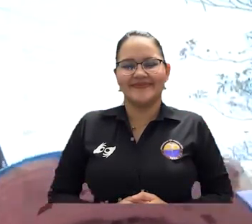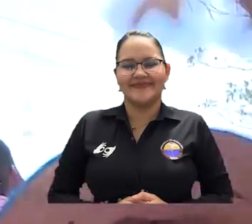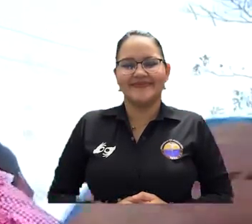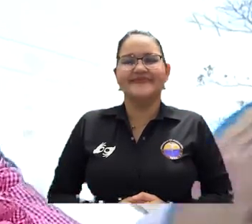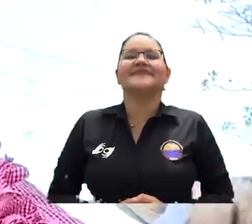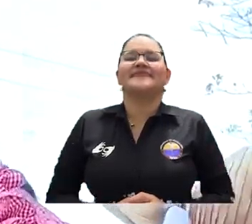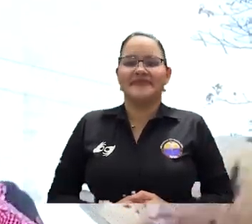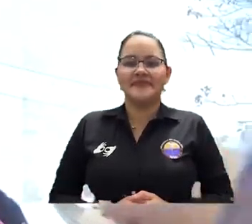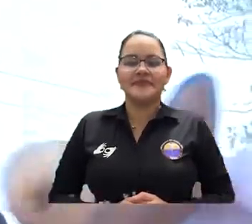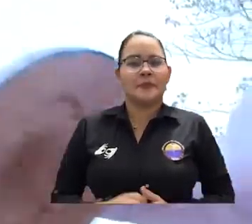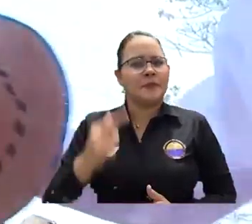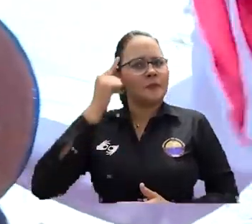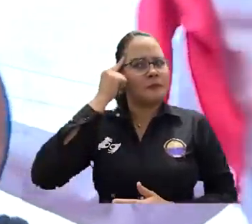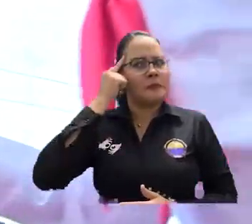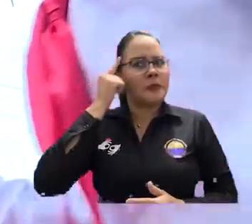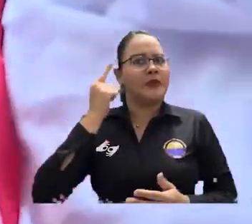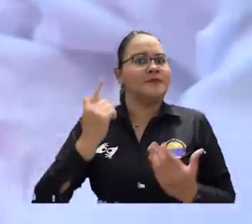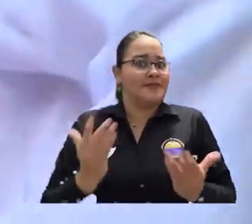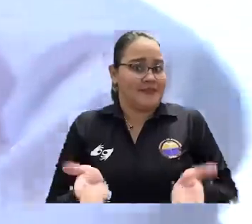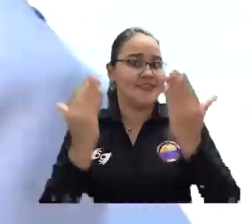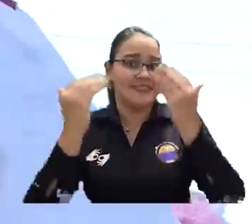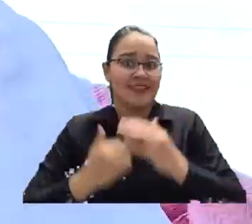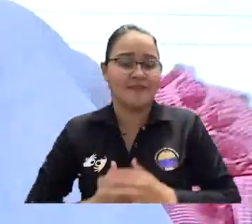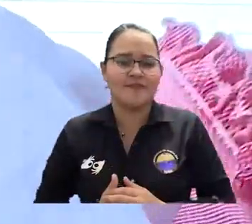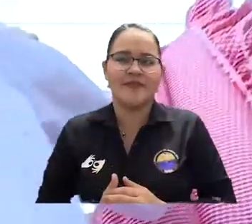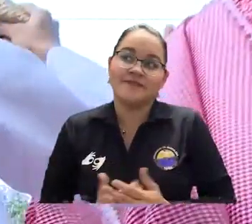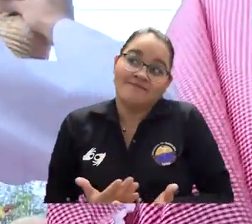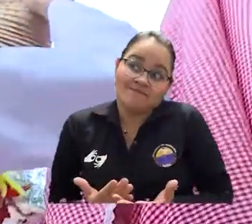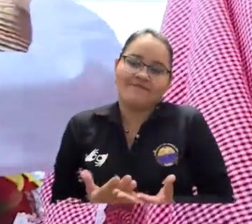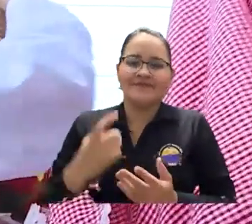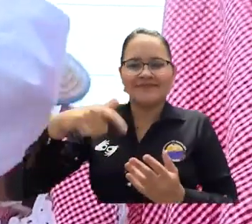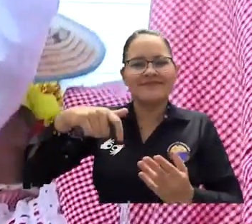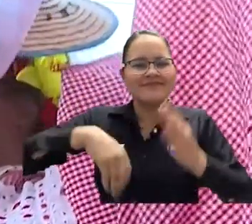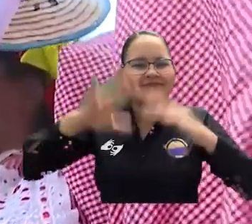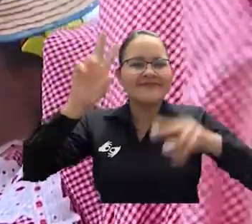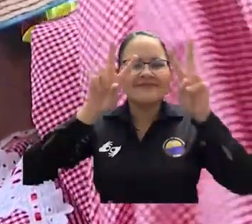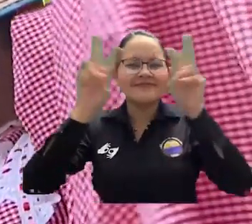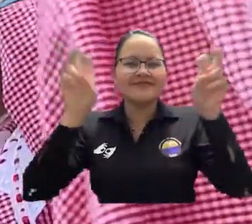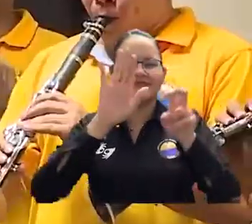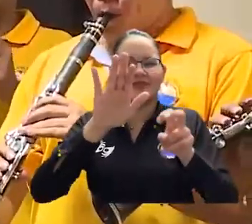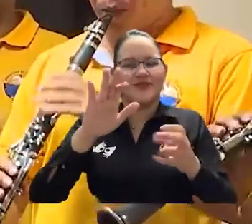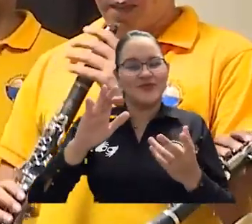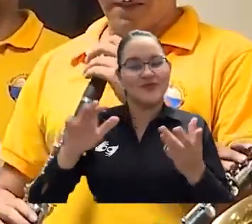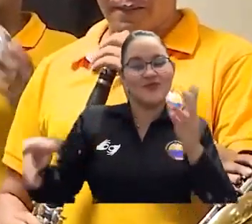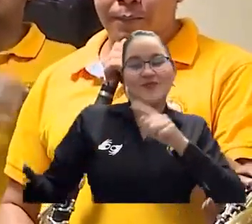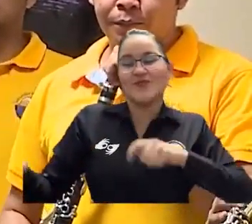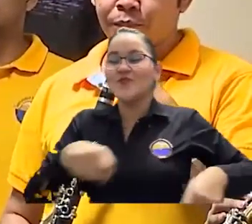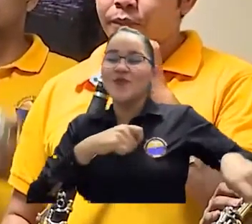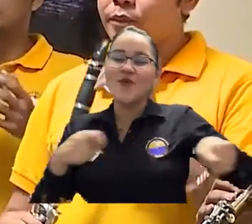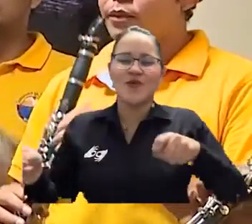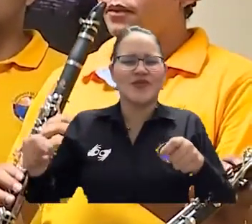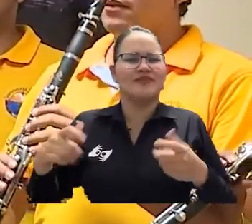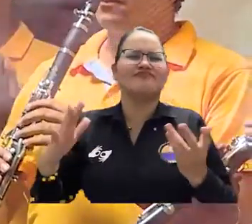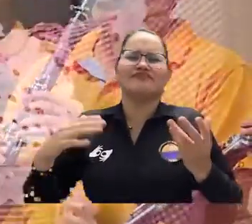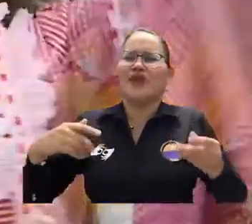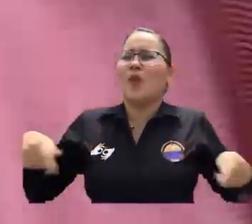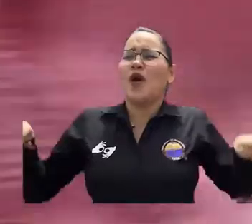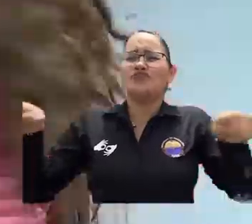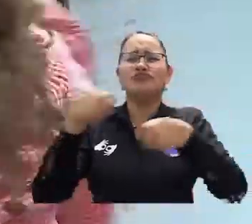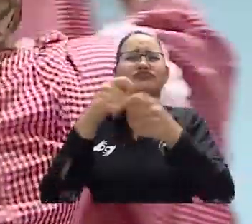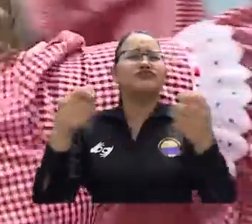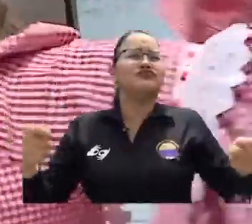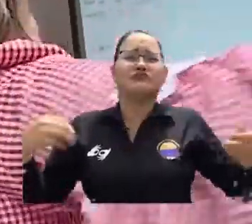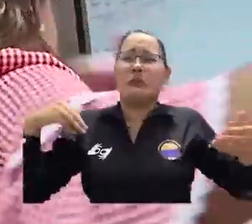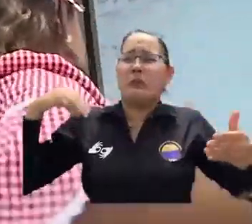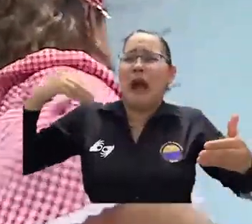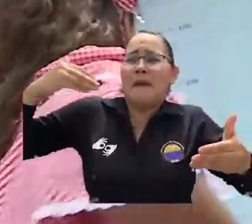Bueno, y lo otro, como eje importante, el tema de la cumbia, ¿no? La cumbia es algo que ha traspasado la frontera de